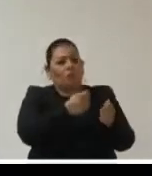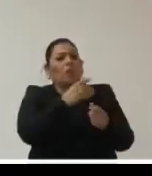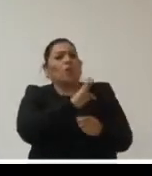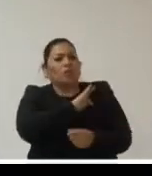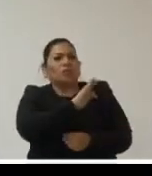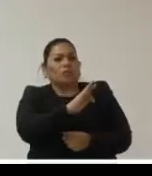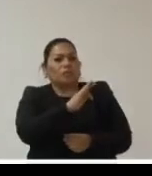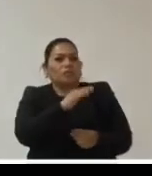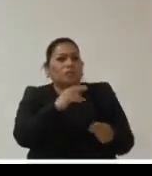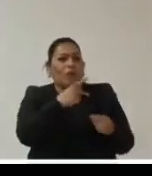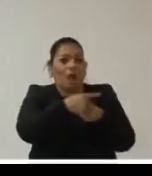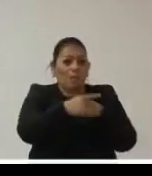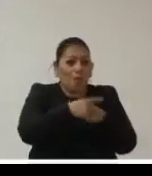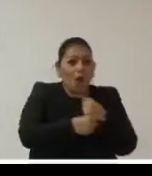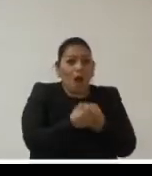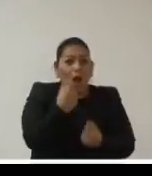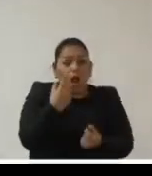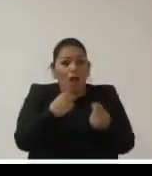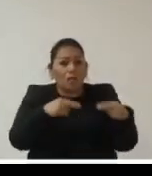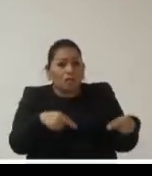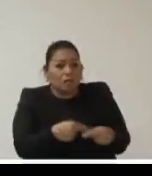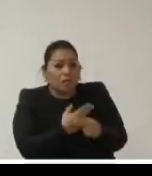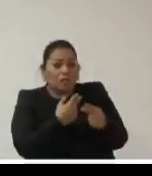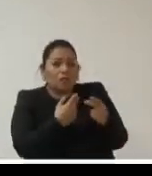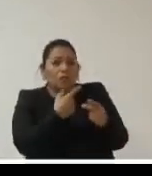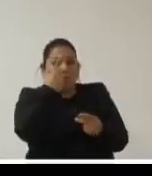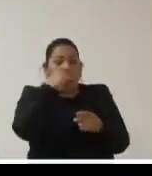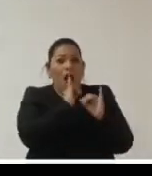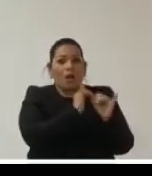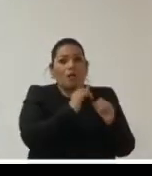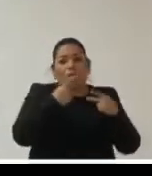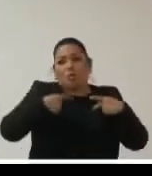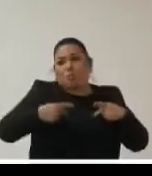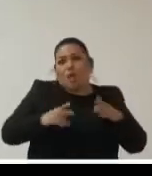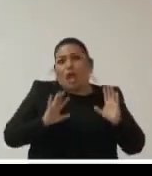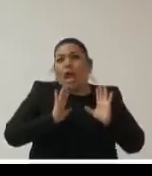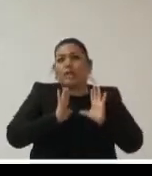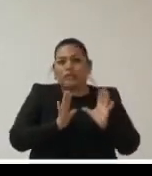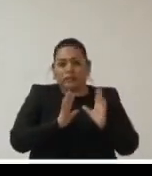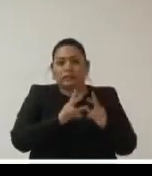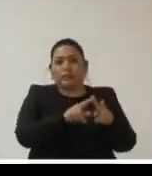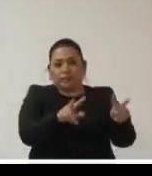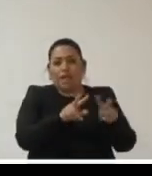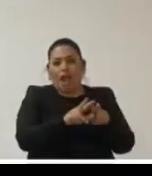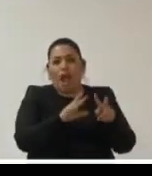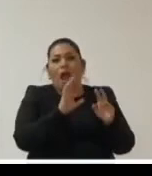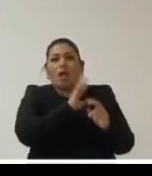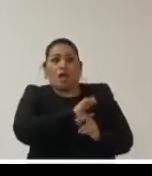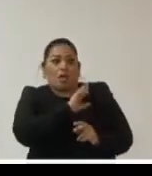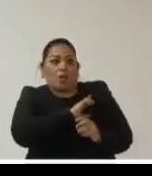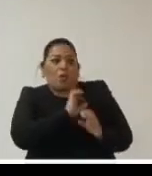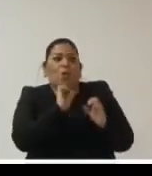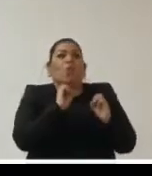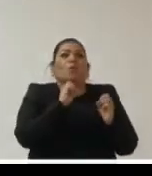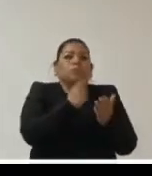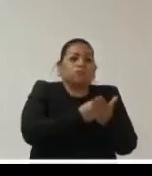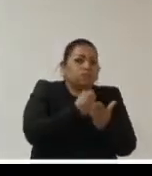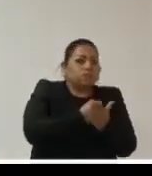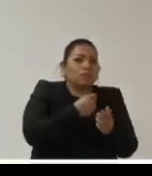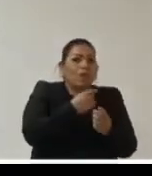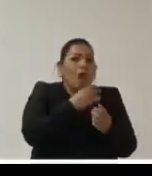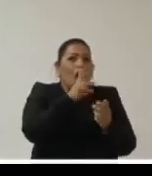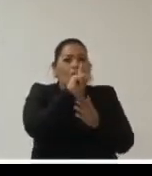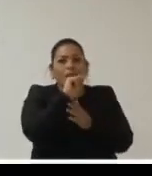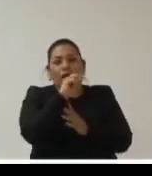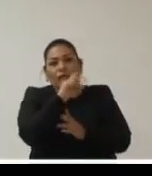surgimiento de peligros potenciales para los individuos como ya se ha dicho la vulneración de la privacidad el tratamiento indebido de